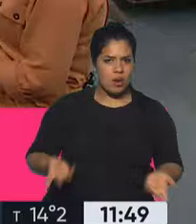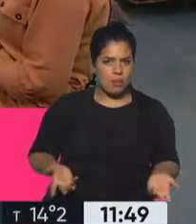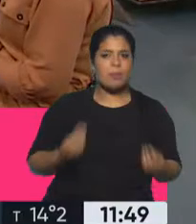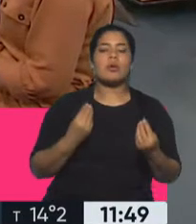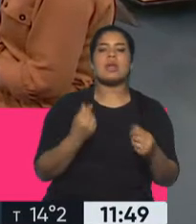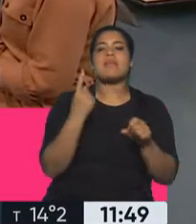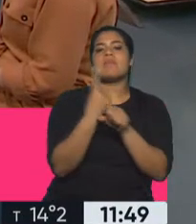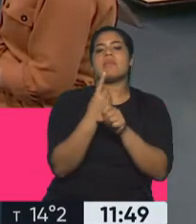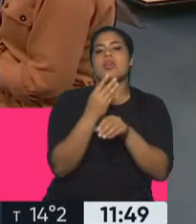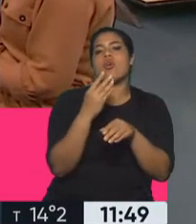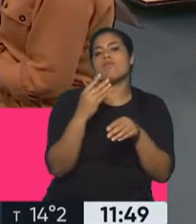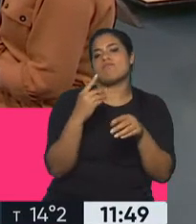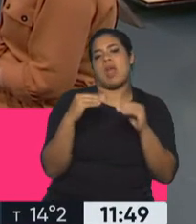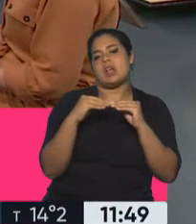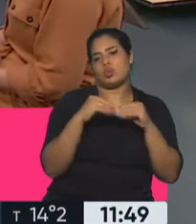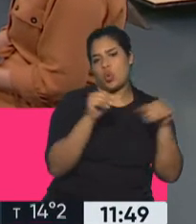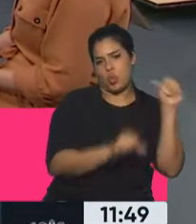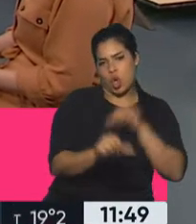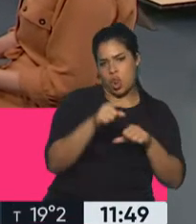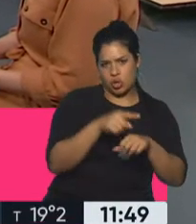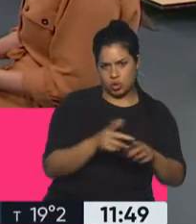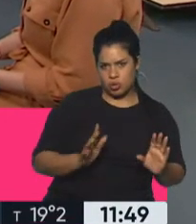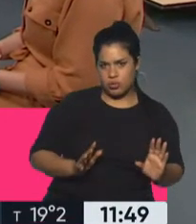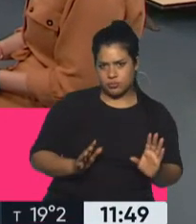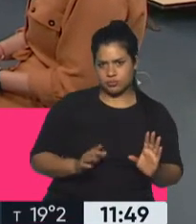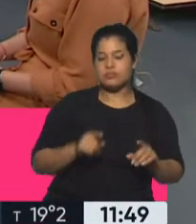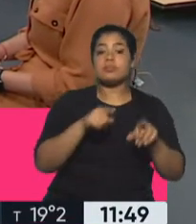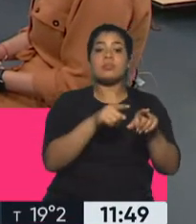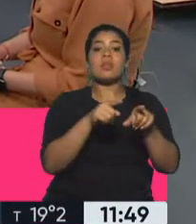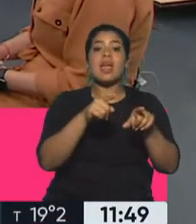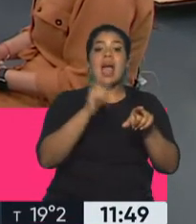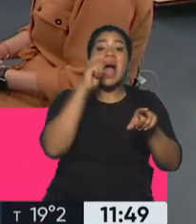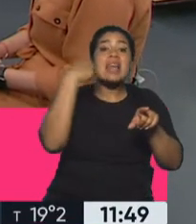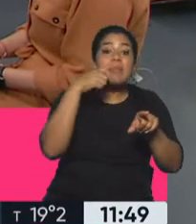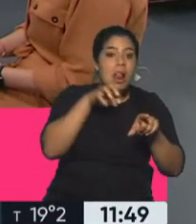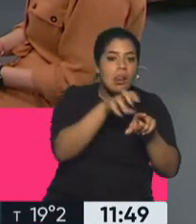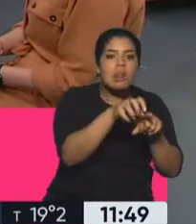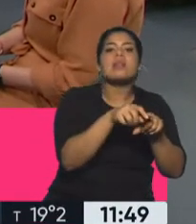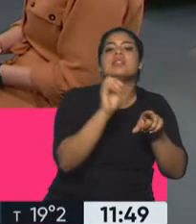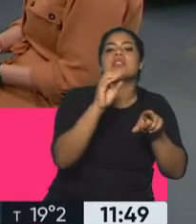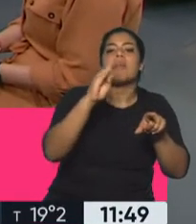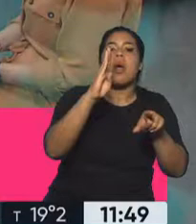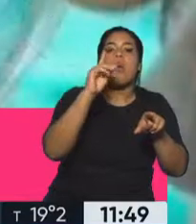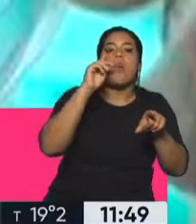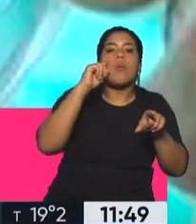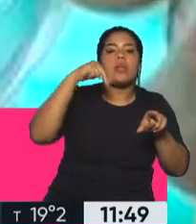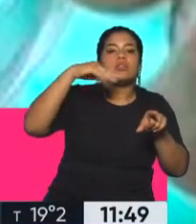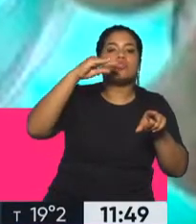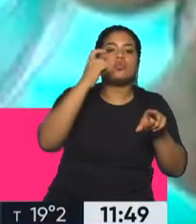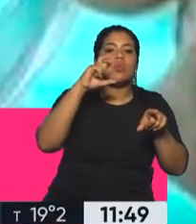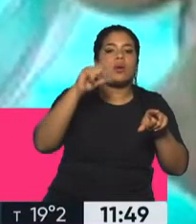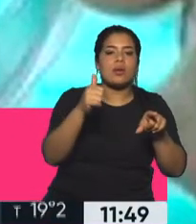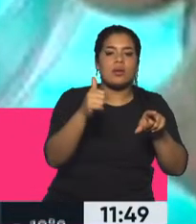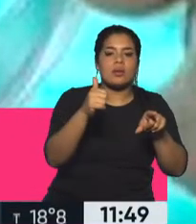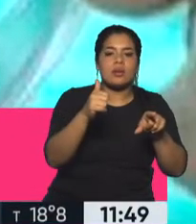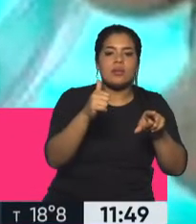parásito, ese es el trepanosoma cruzii... Este que tenemos acá también, ¿no? Esa es la vinchuca. La vinchuca. Ahí adentro, si no fueran... Esas no tienen seguro el